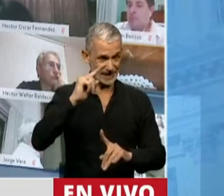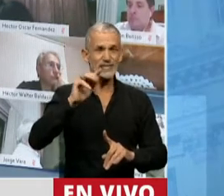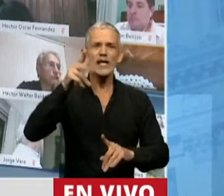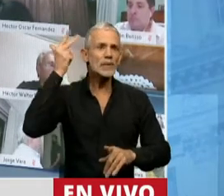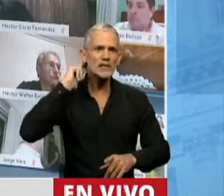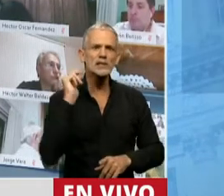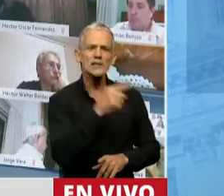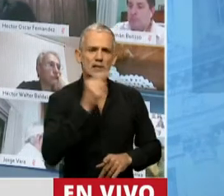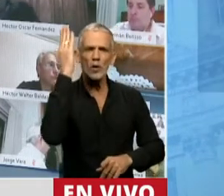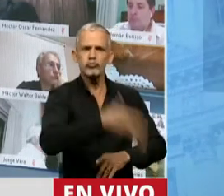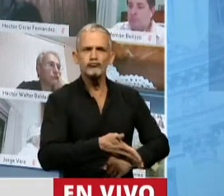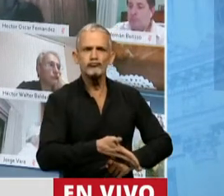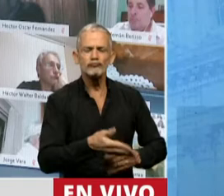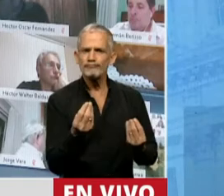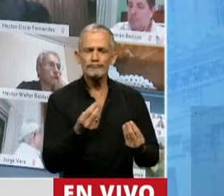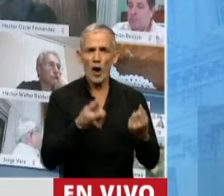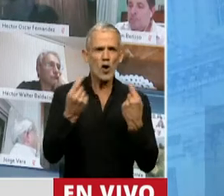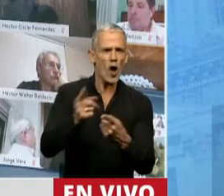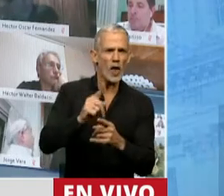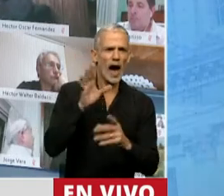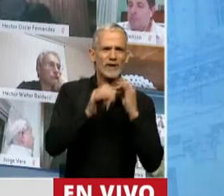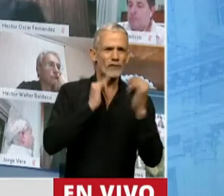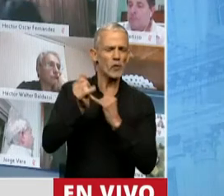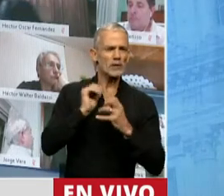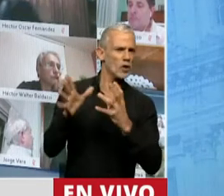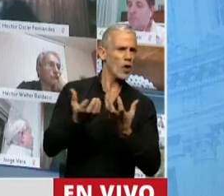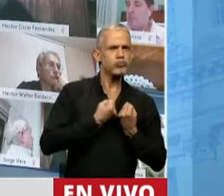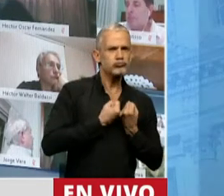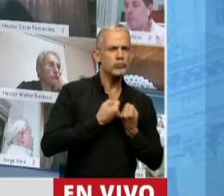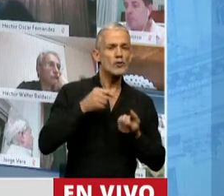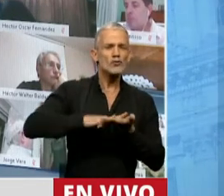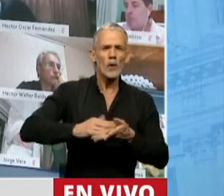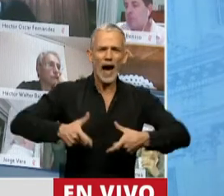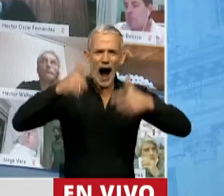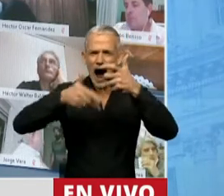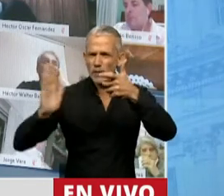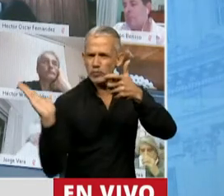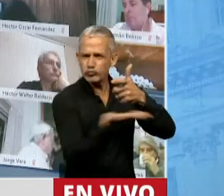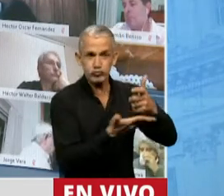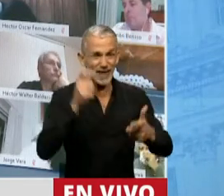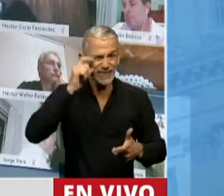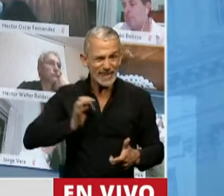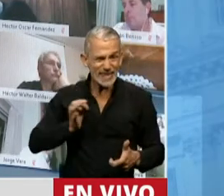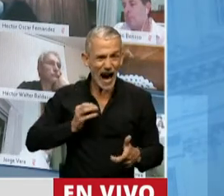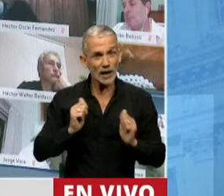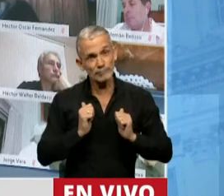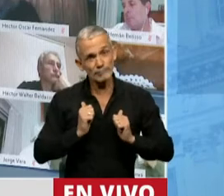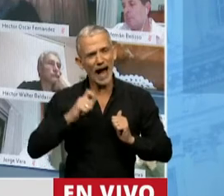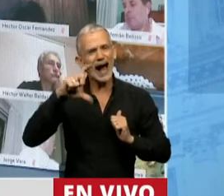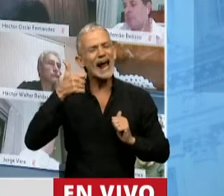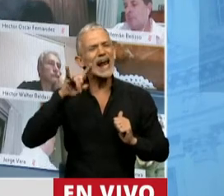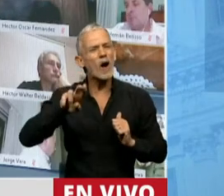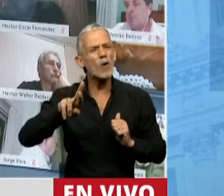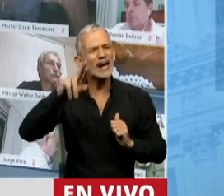en Chile, fue condenado por no haber entregado información con respecto a la tala de árboles. Diez años tuvo que esperar Clau